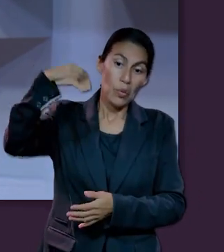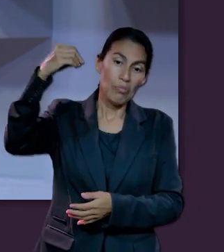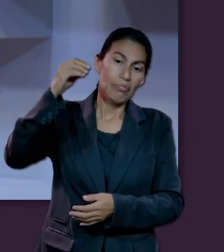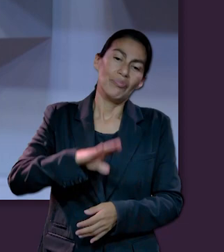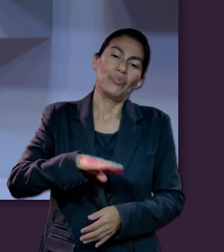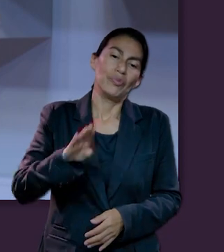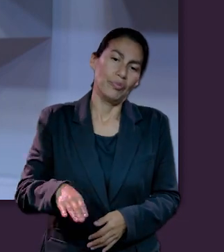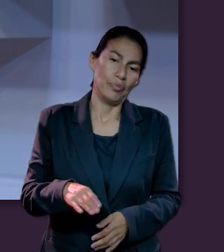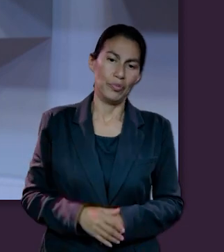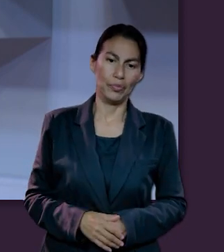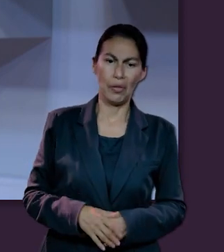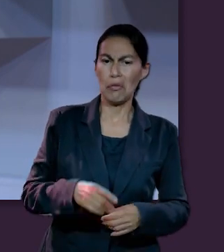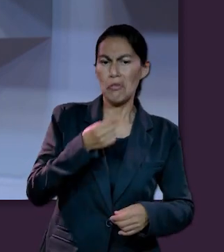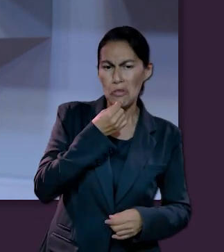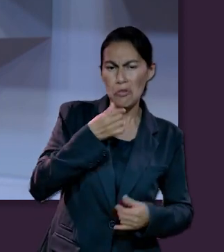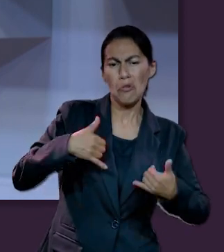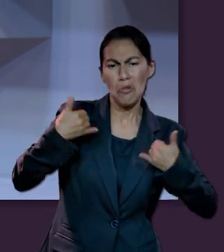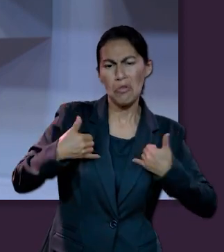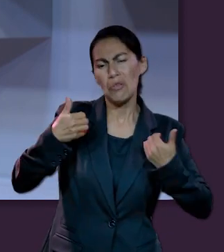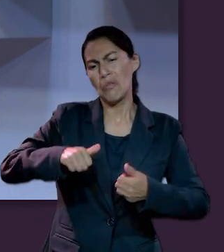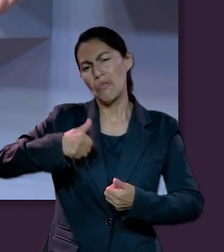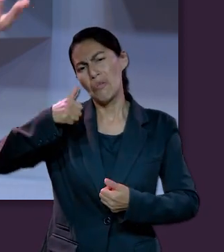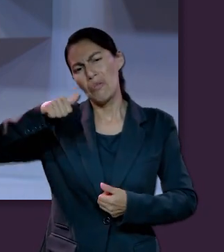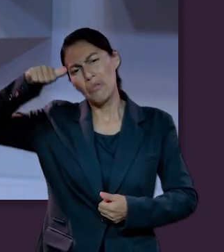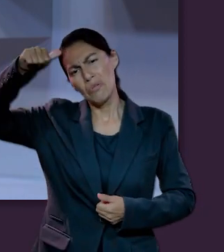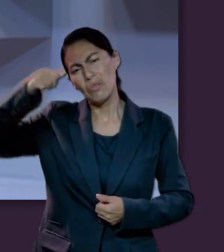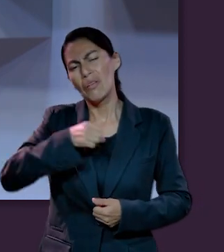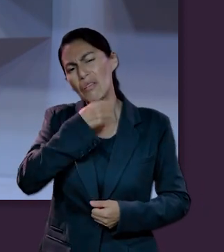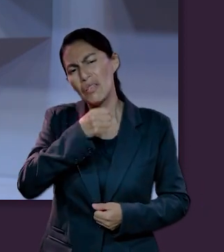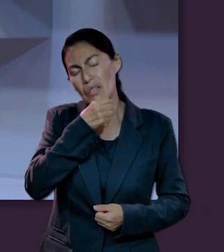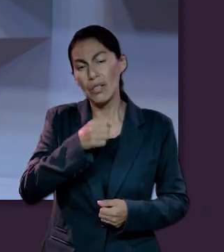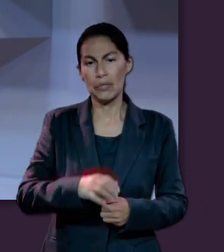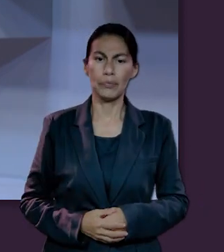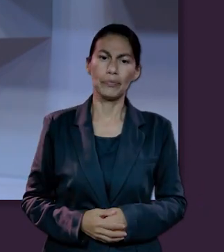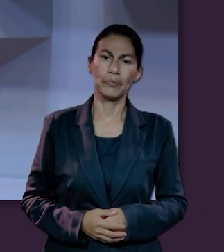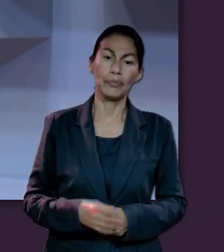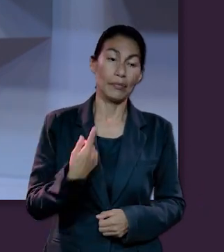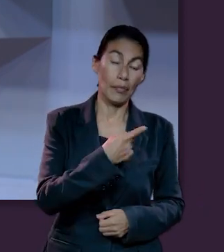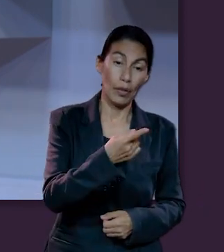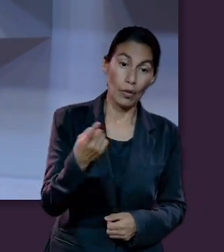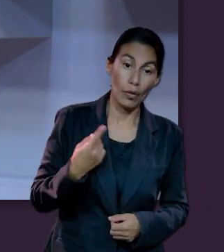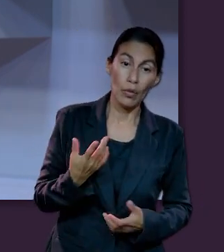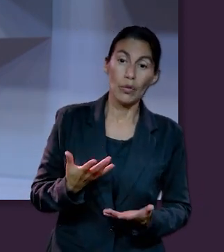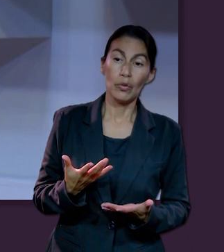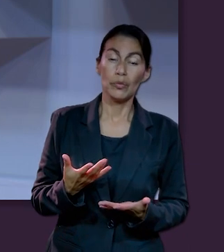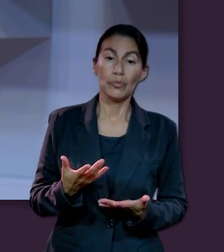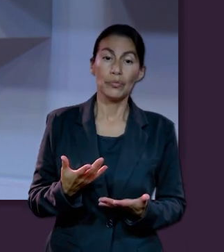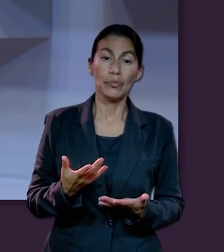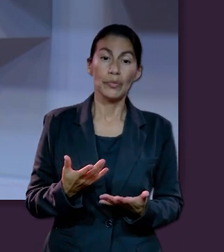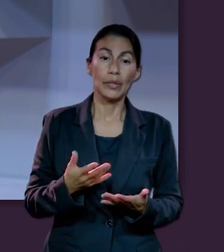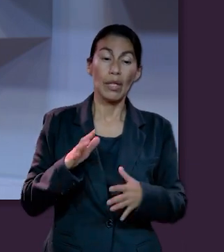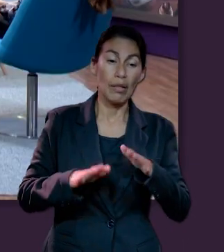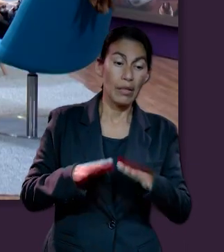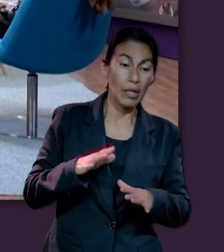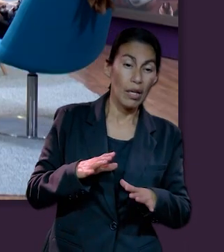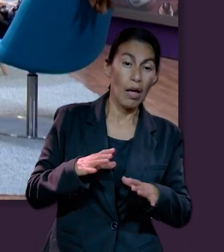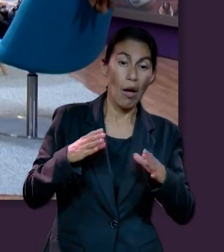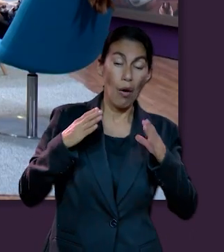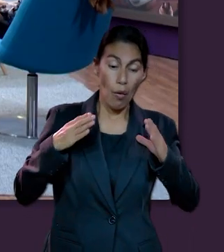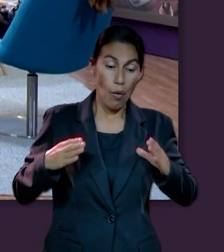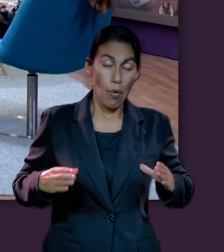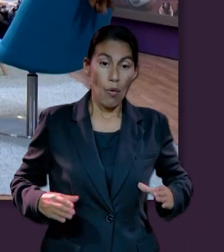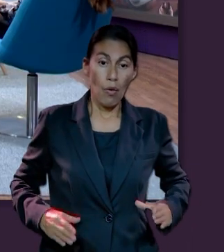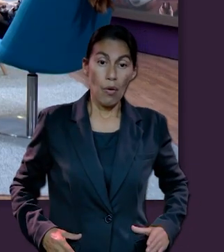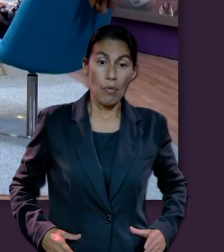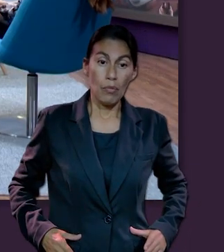es la influencia, de pronto, de toda la filosofía griega que tenemos aún hasta nosotros, en los que tiene que